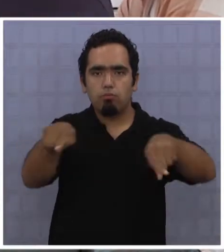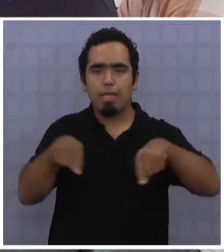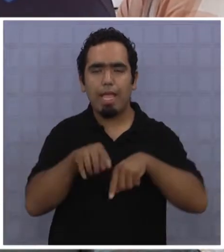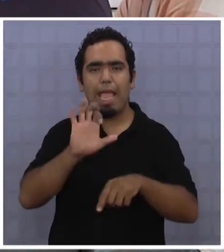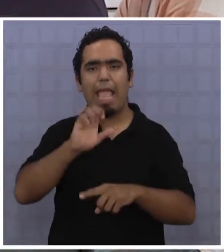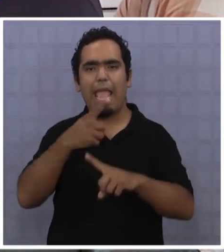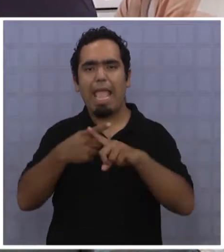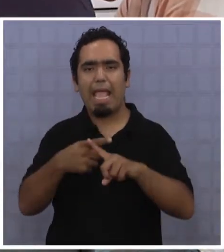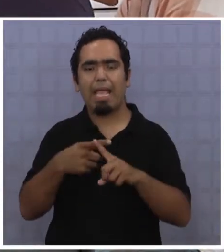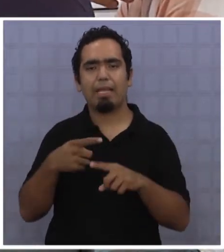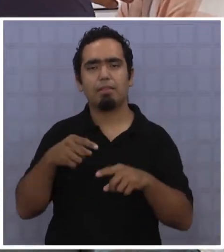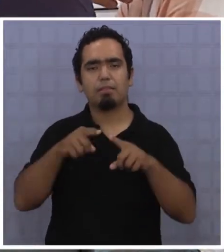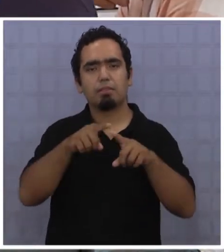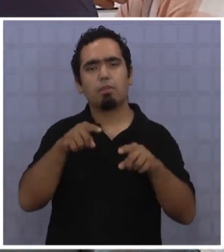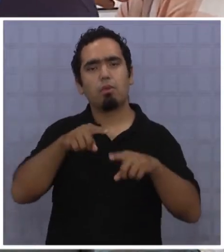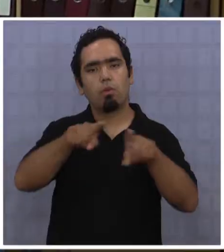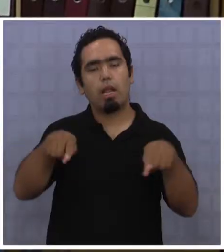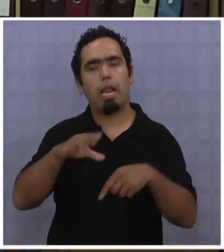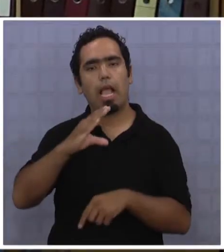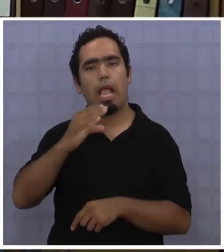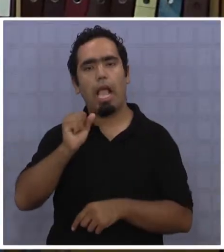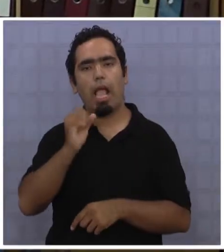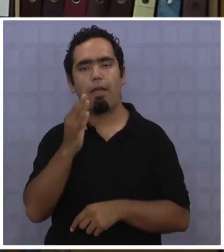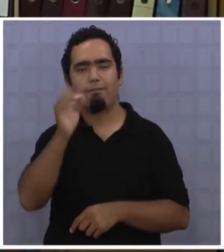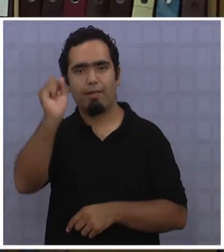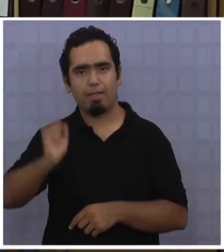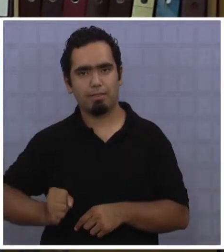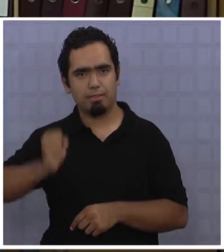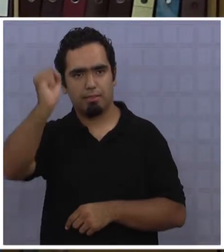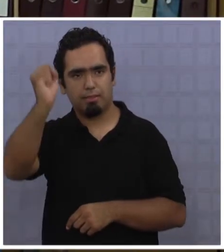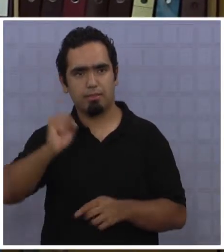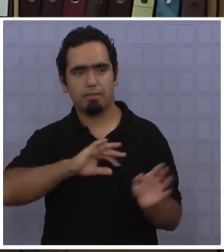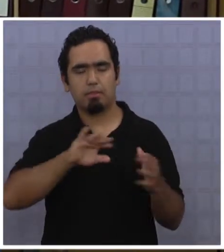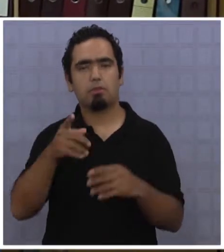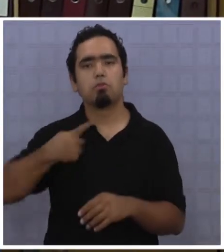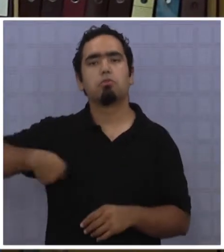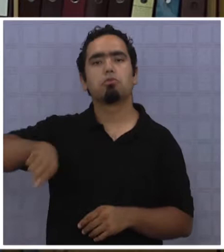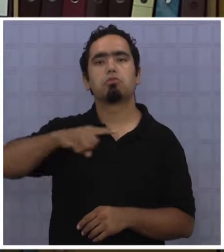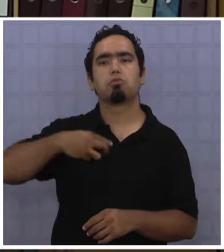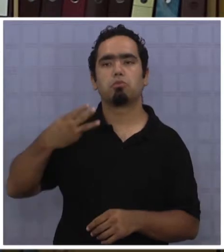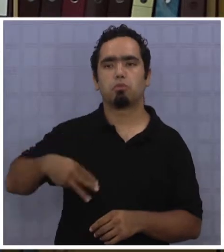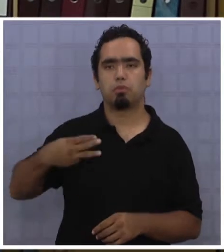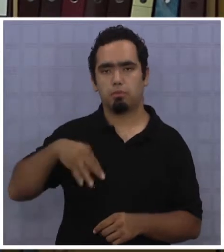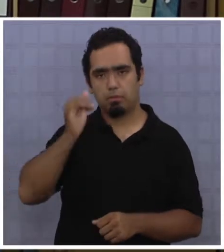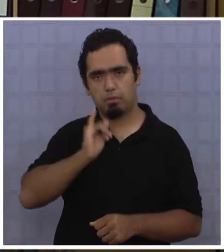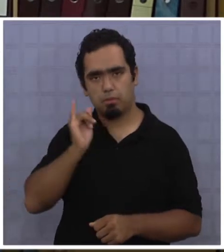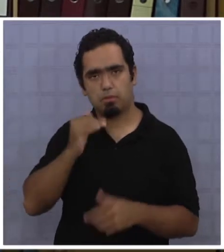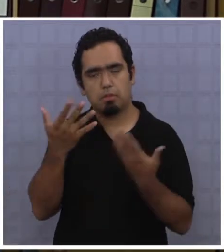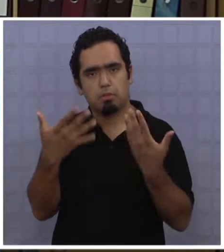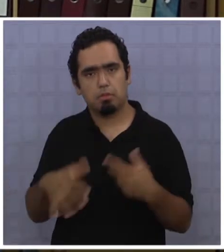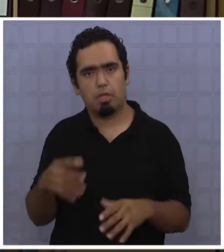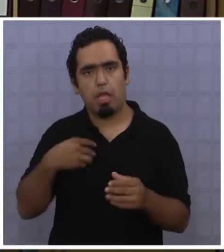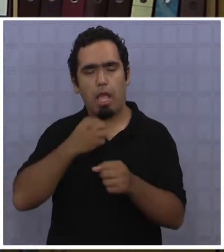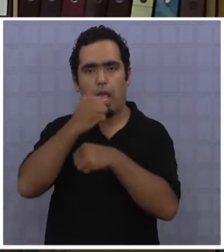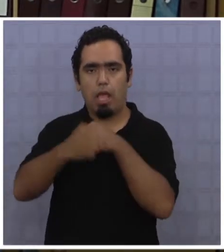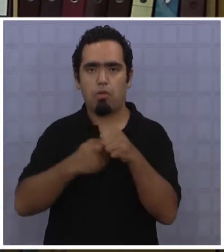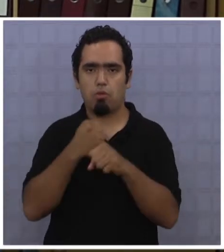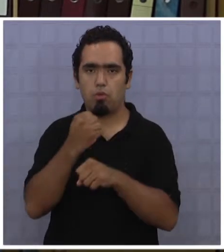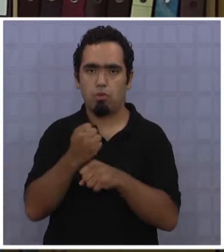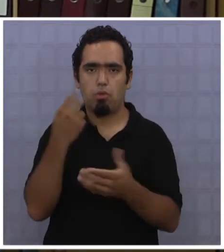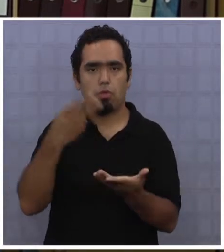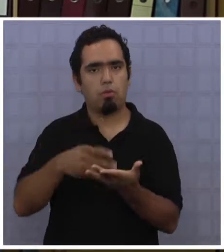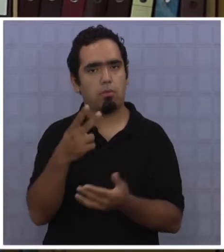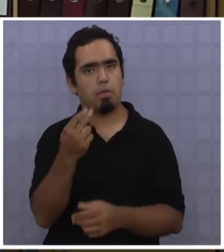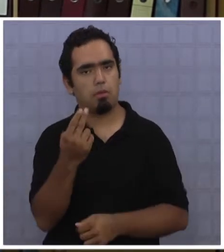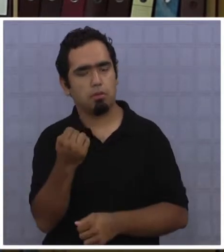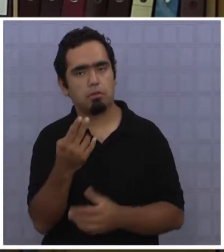del ex estadio Cabancha. Bueno, nosotros como Municipalía de Iquique empezamos a girar ya los permisos de circulación del año 2012,